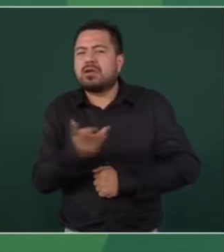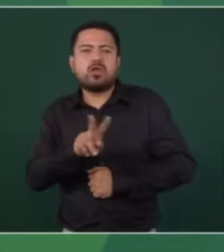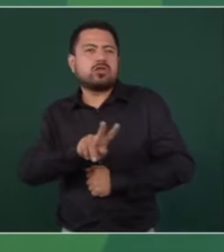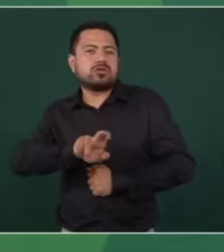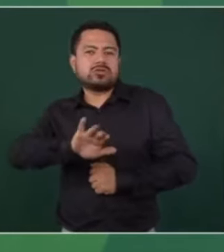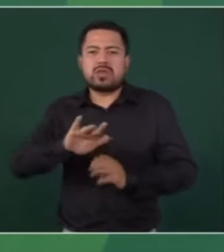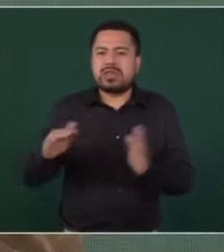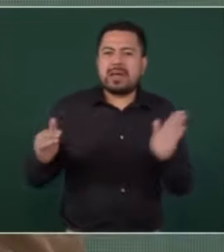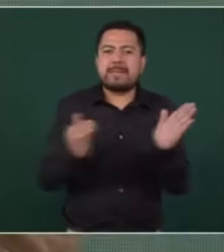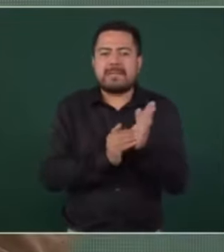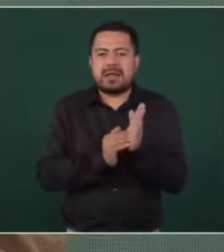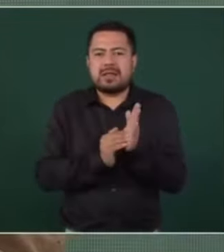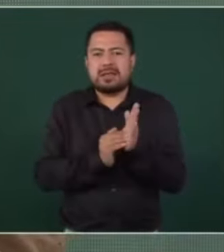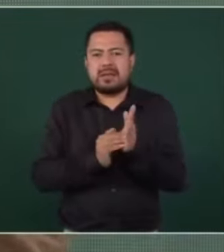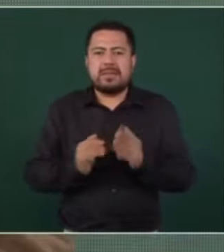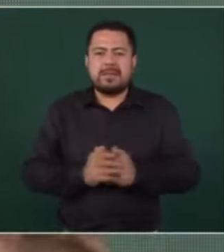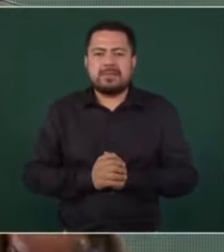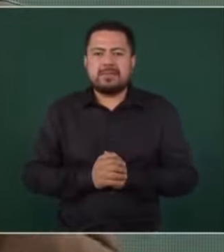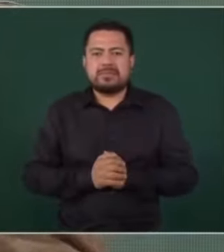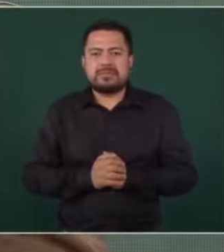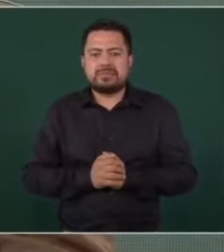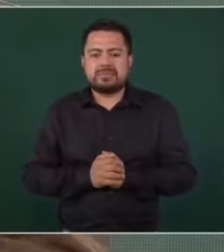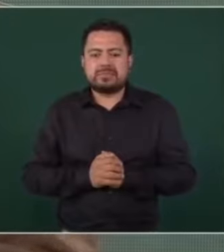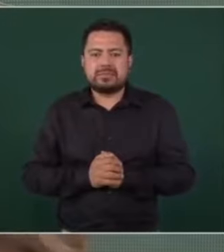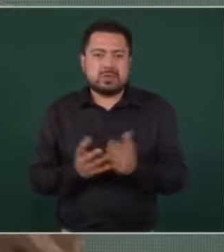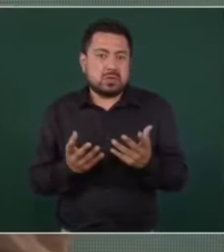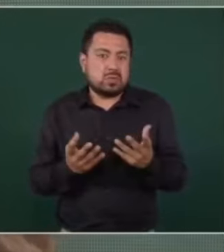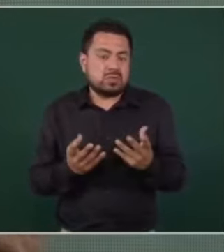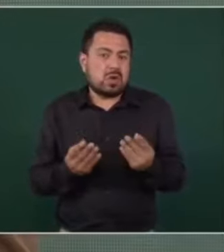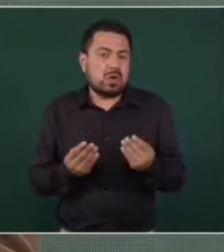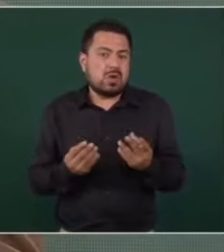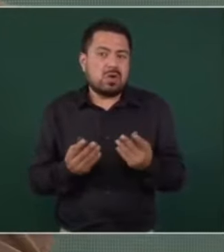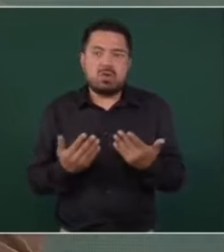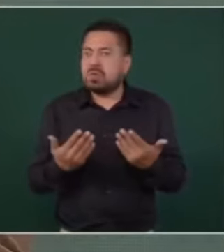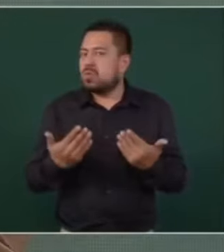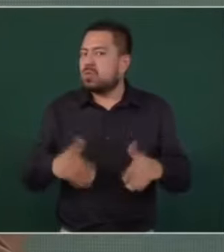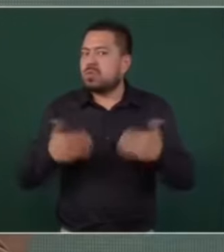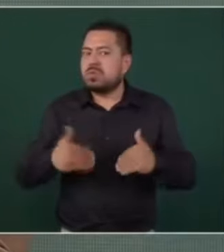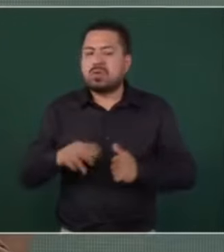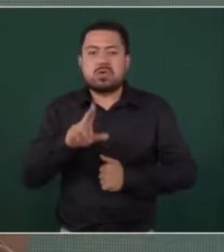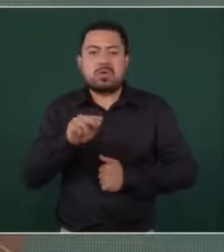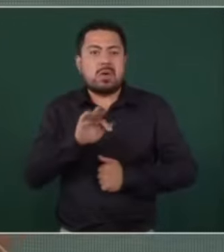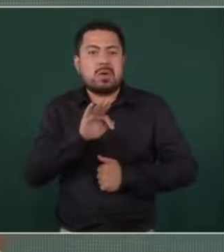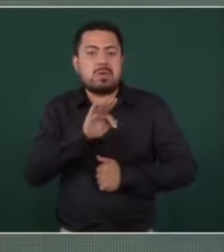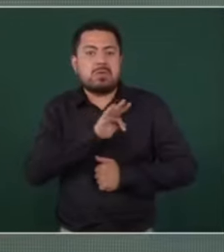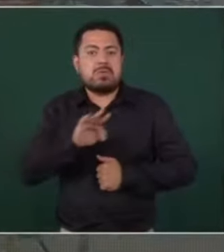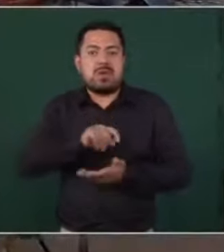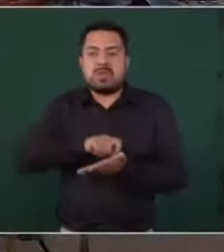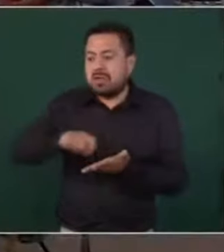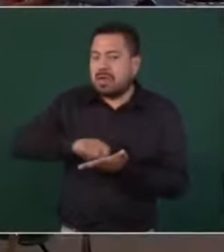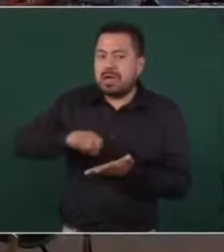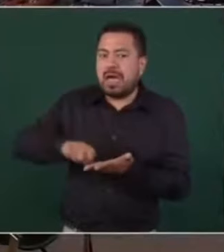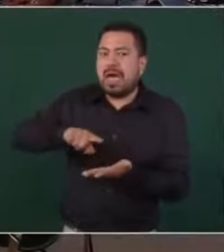mil. Son tantos que no se pudieron conseguir en el mercado interno.